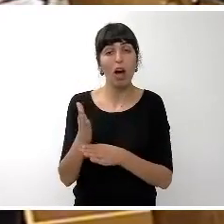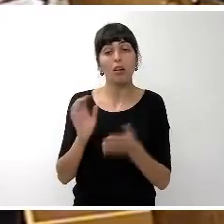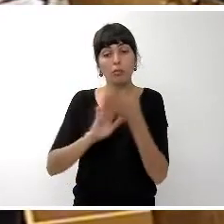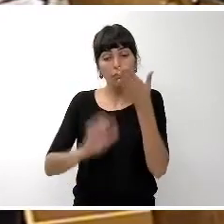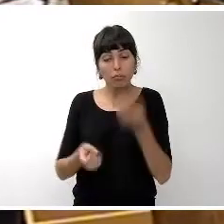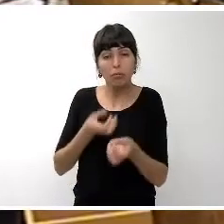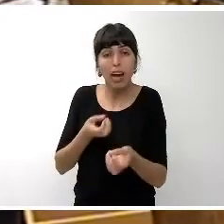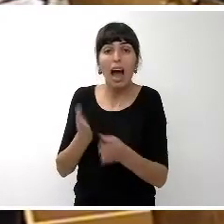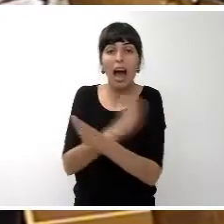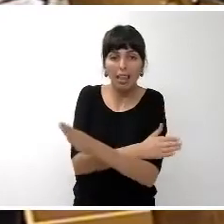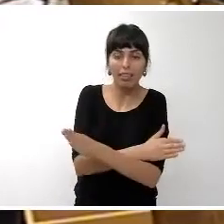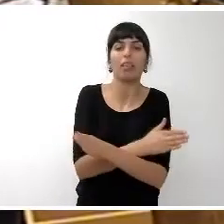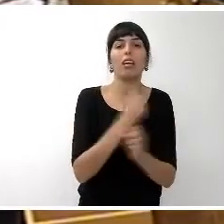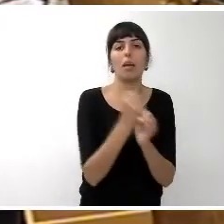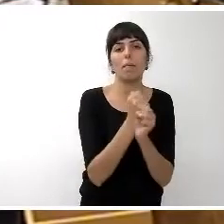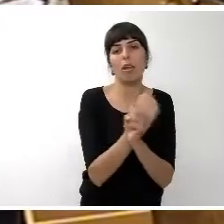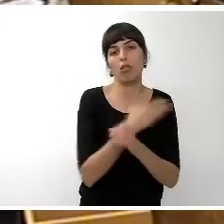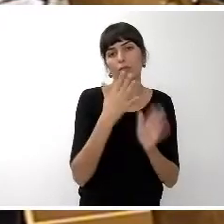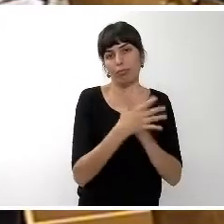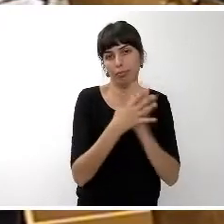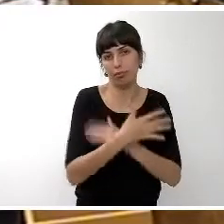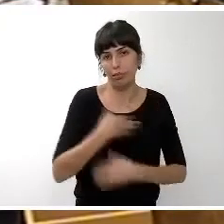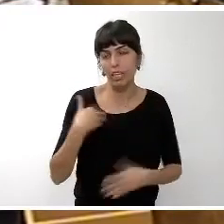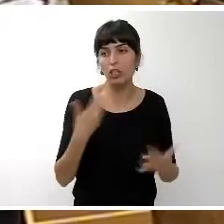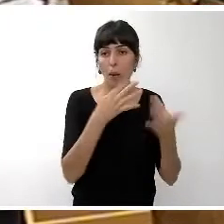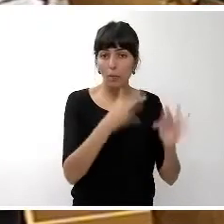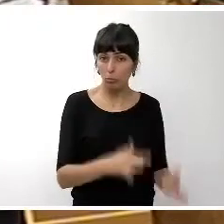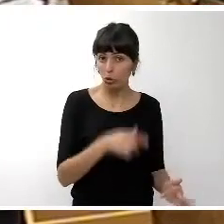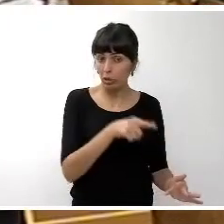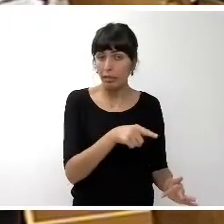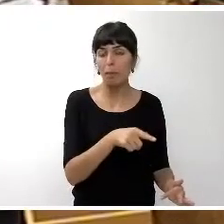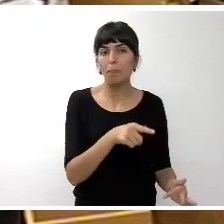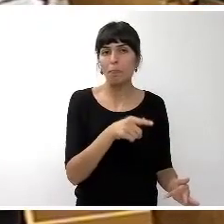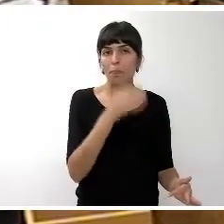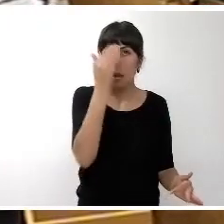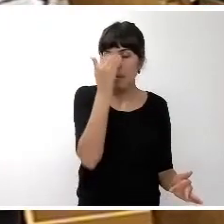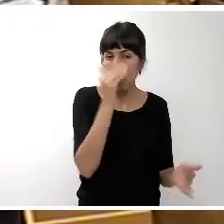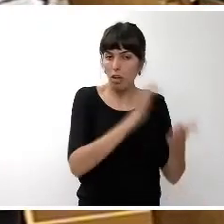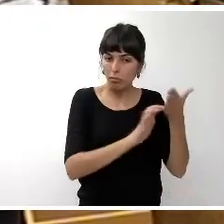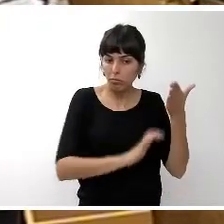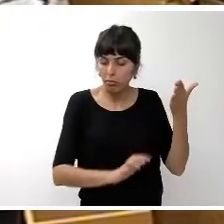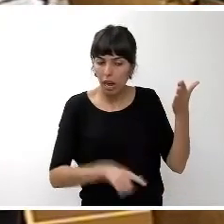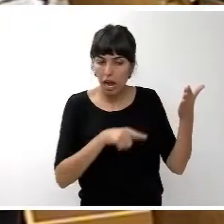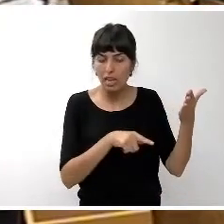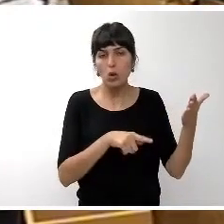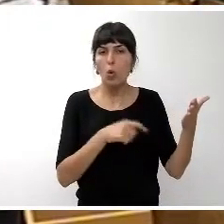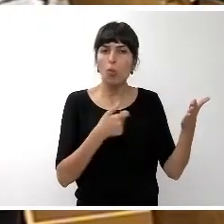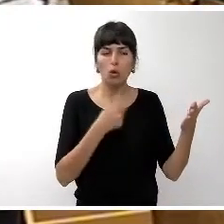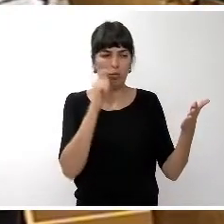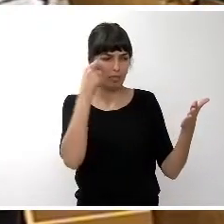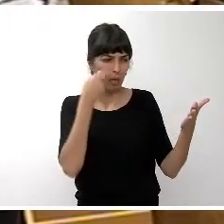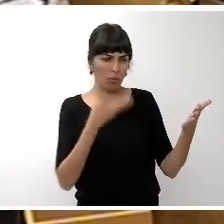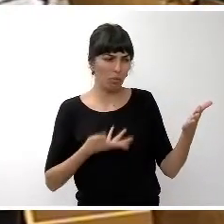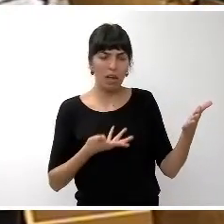de de empleo y en este presupuesto en la redacción de su memoria pues echamos en falta el número